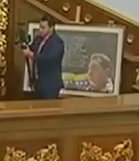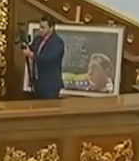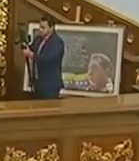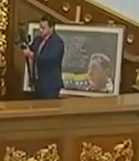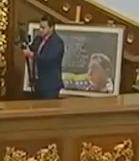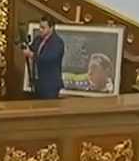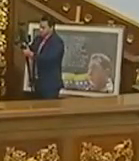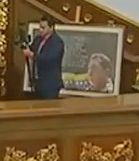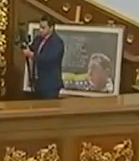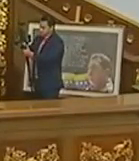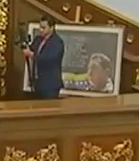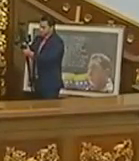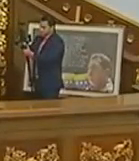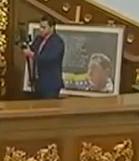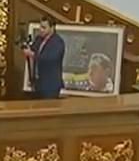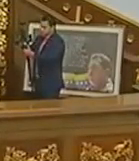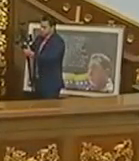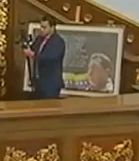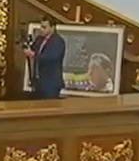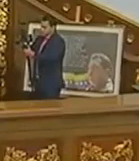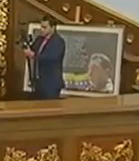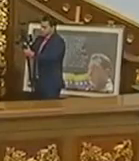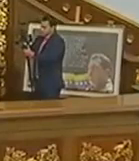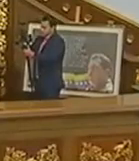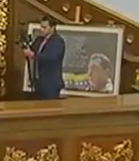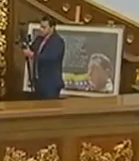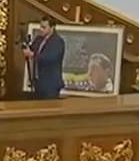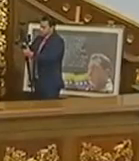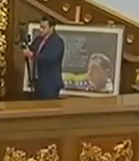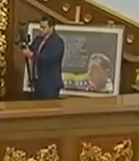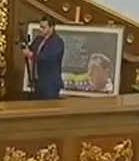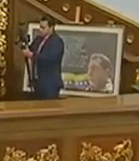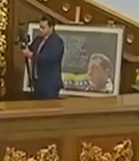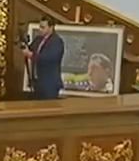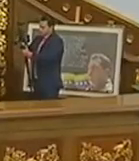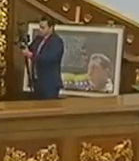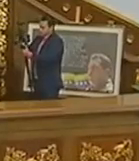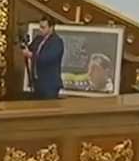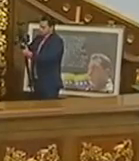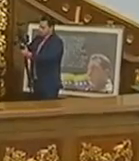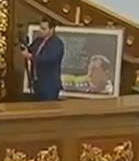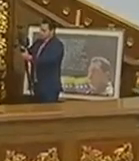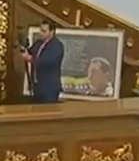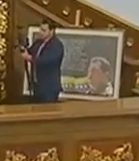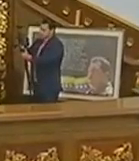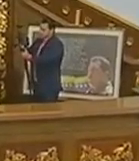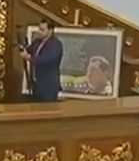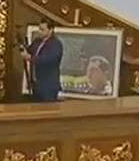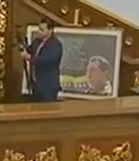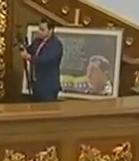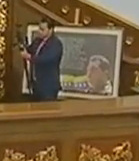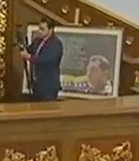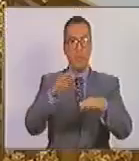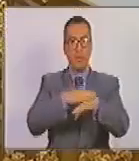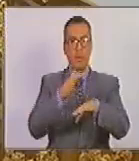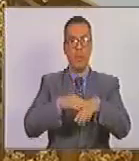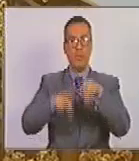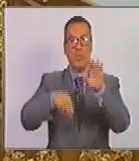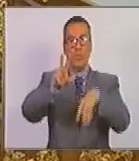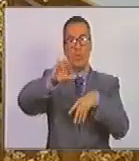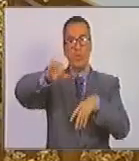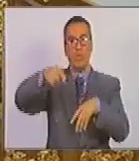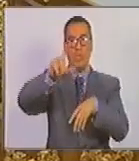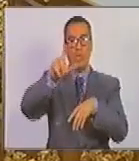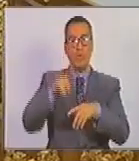La sesión ordinaria del día martes 18 de